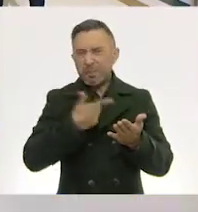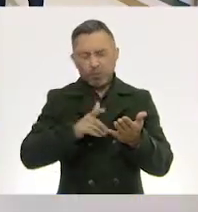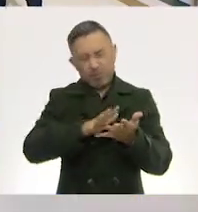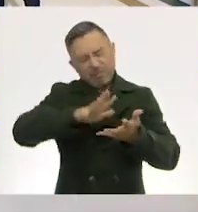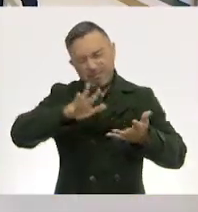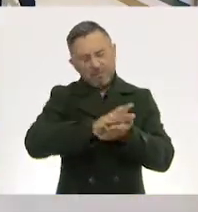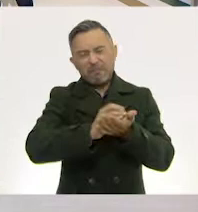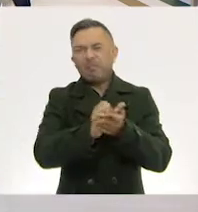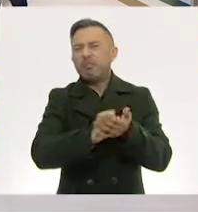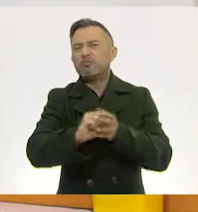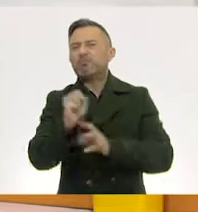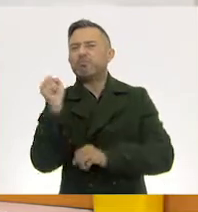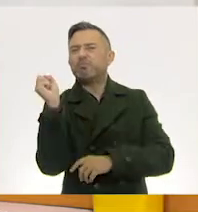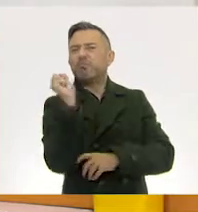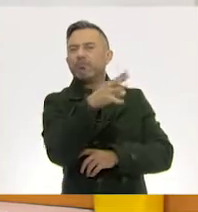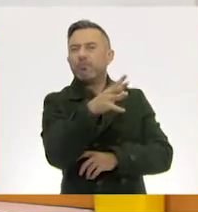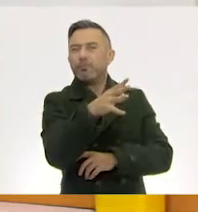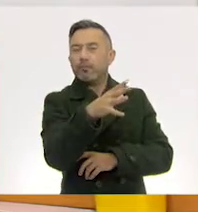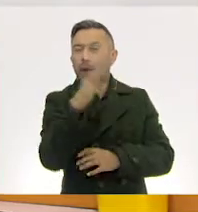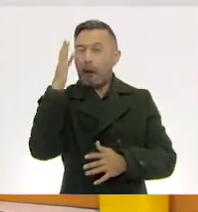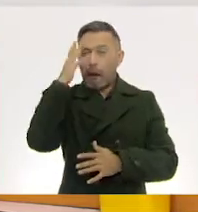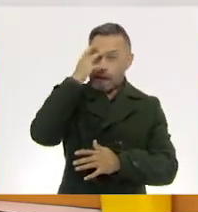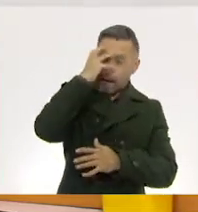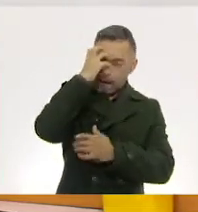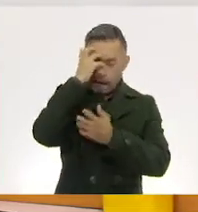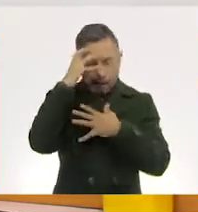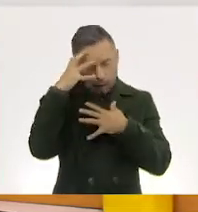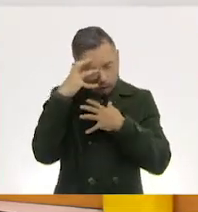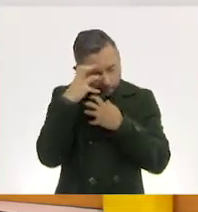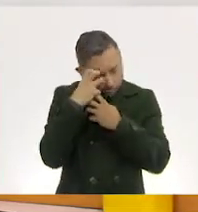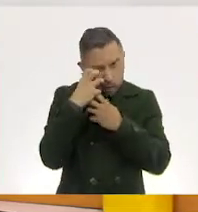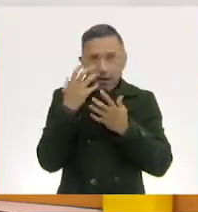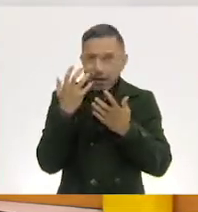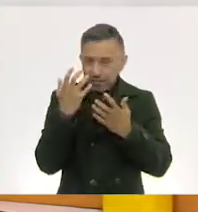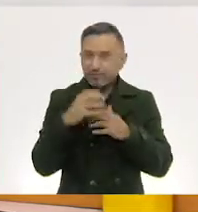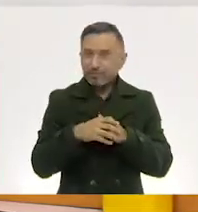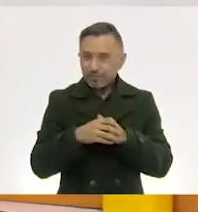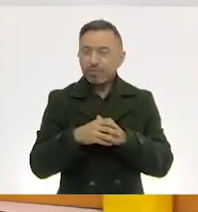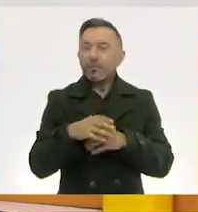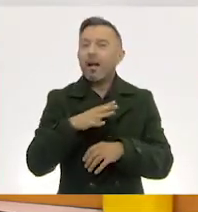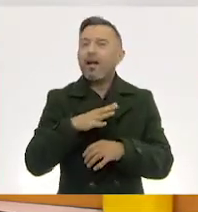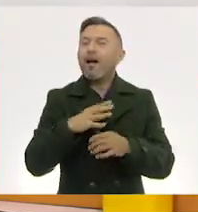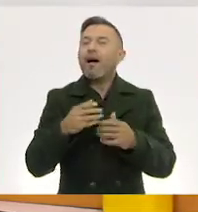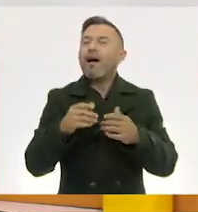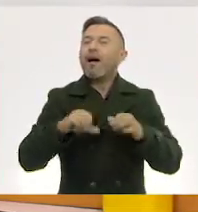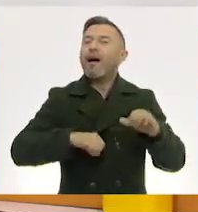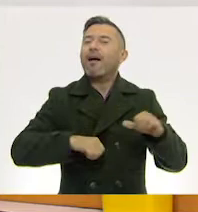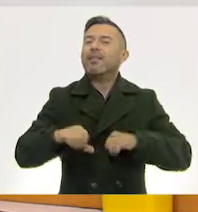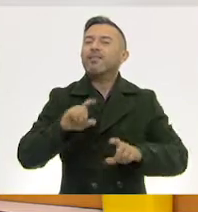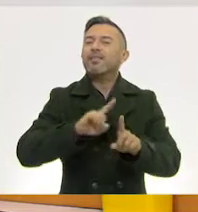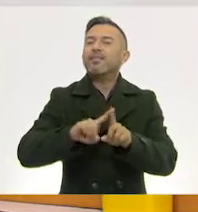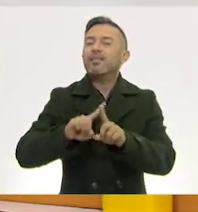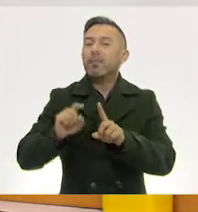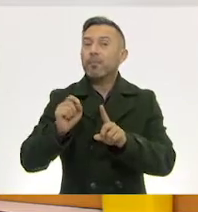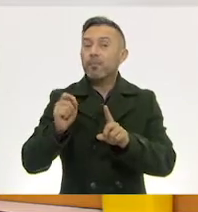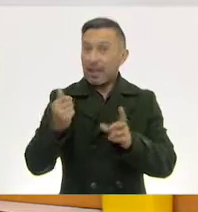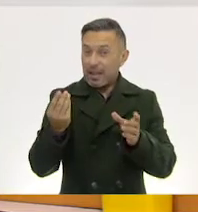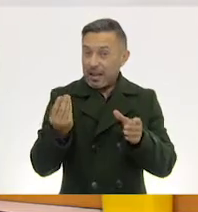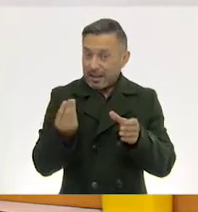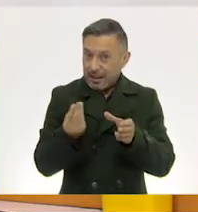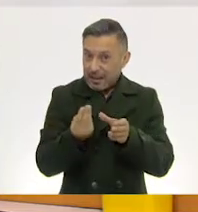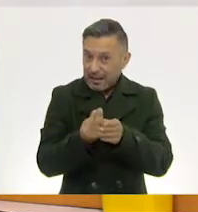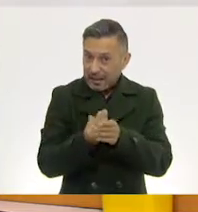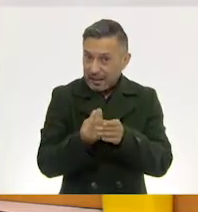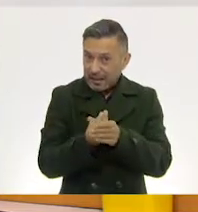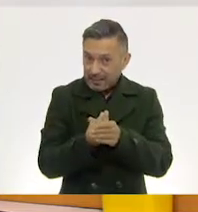Todos estos movimientos los hemos explorado a través de muchas, muchas actividades en todas las clases, que